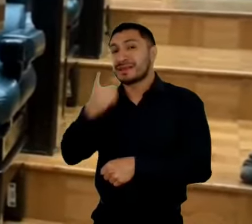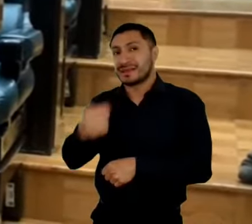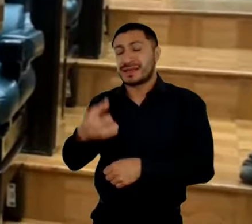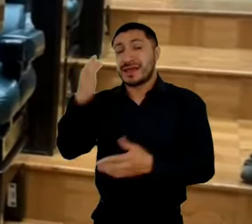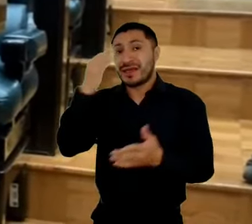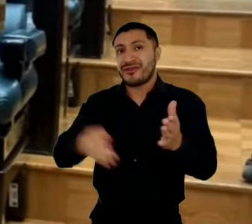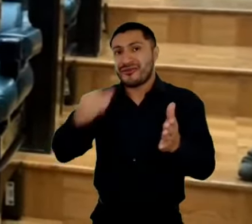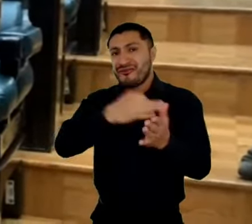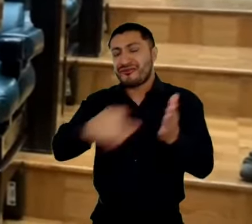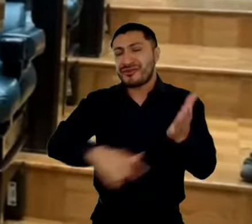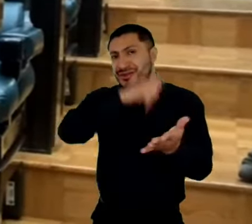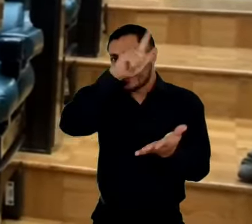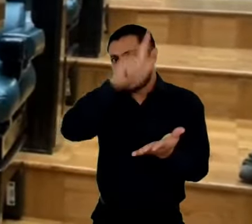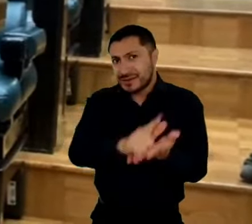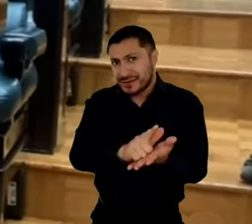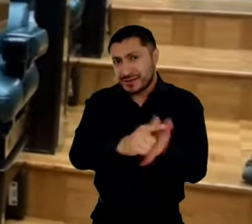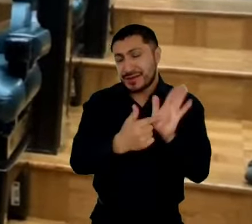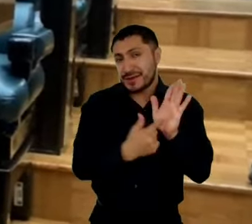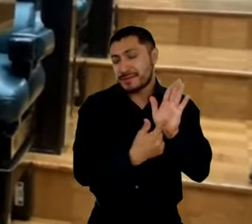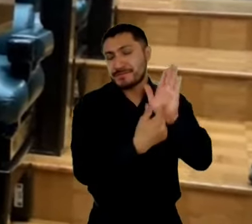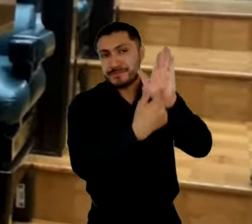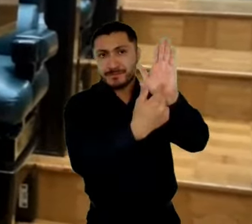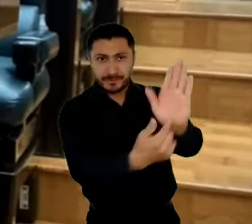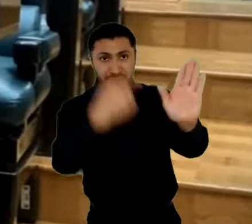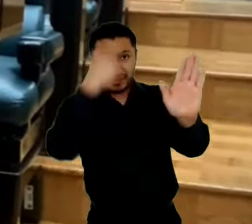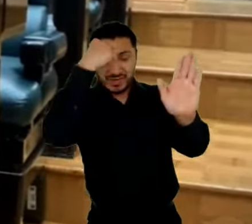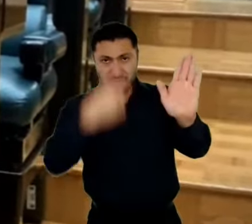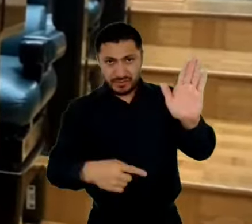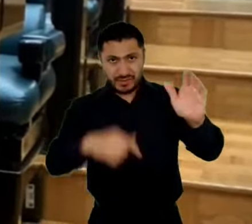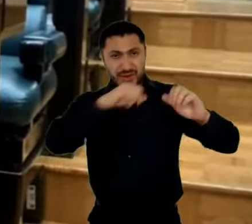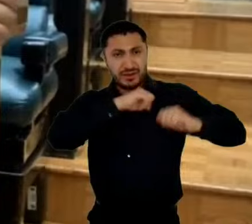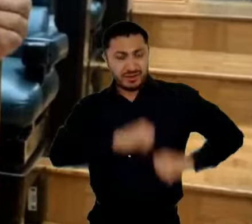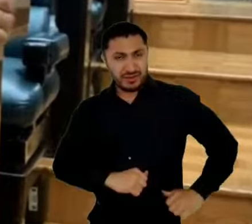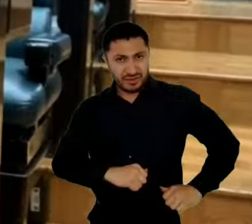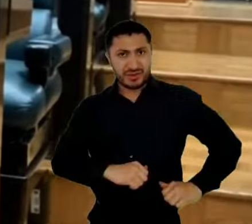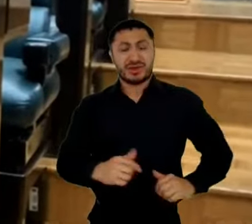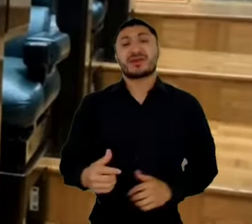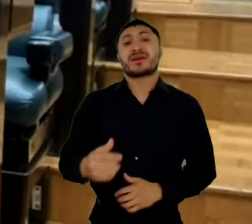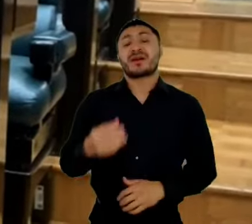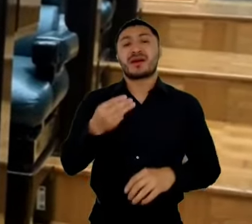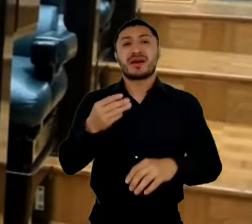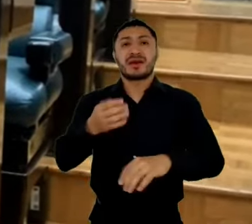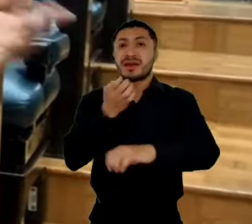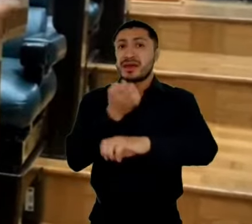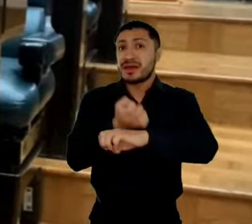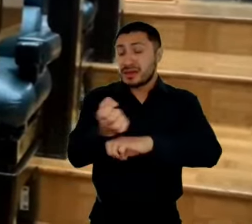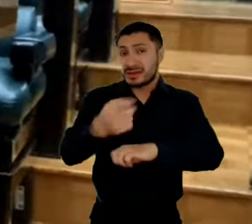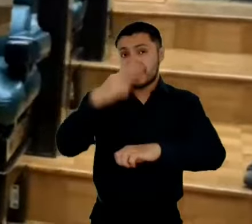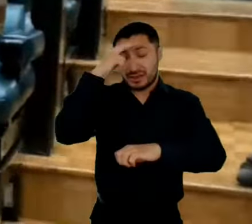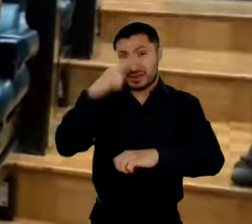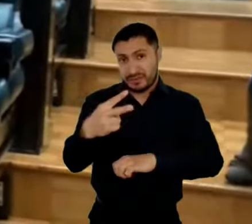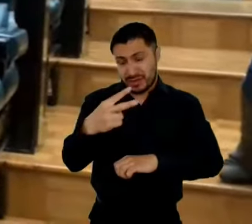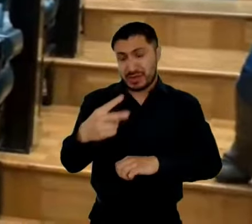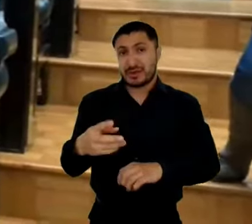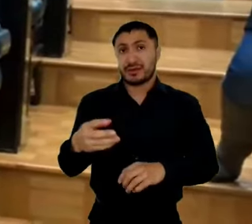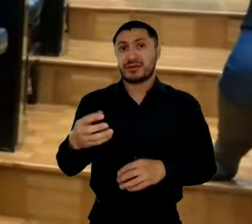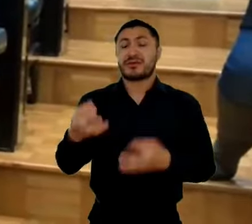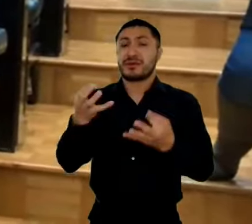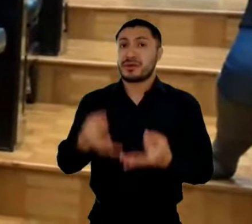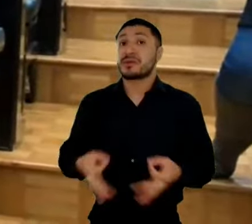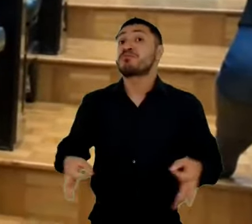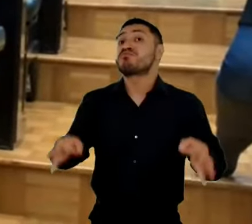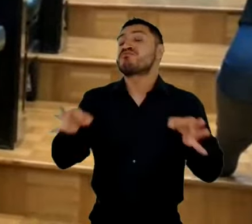para la actuación de las autoridades locales y federales y esta es una muy buena iniciativa y por eso quiero pedirle también,